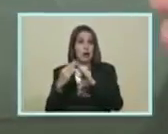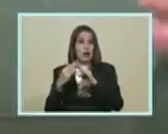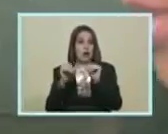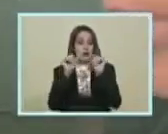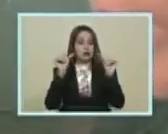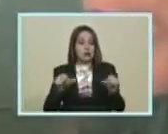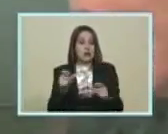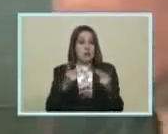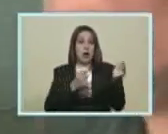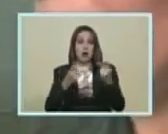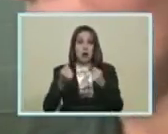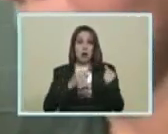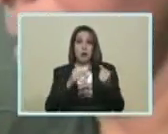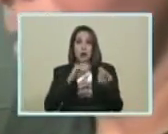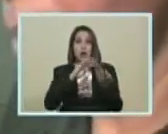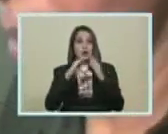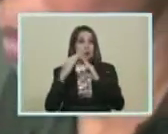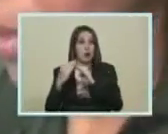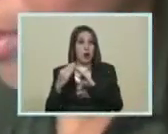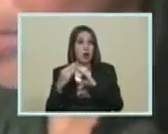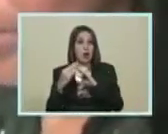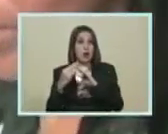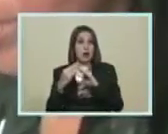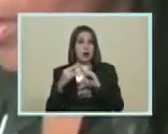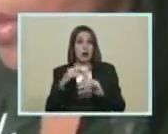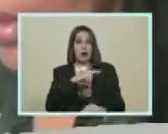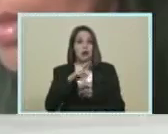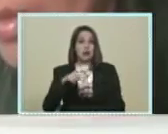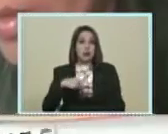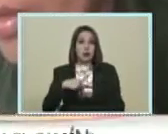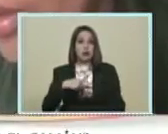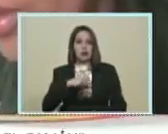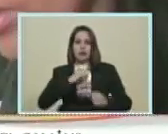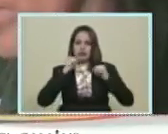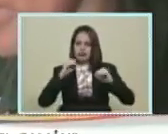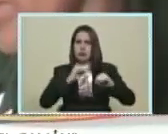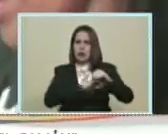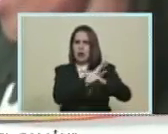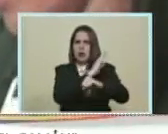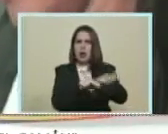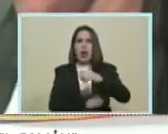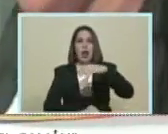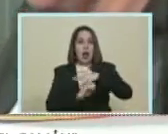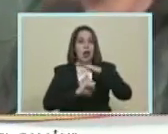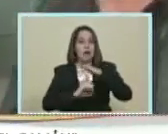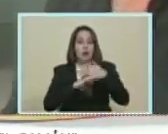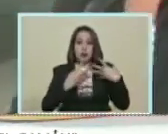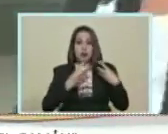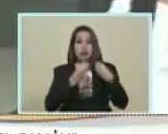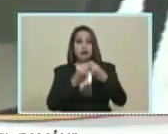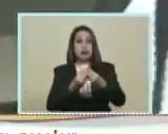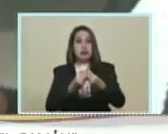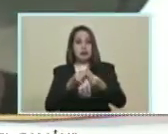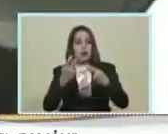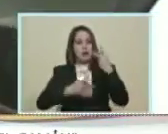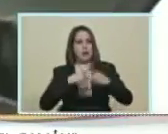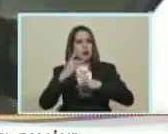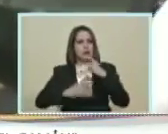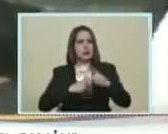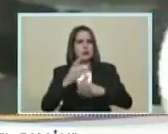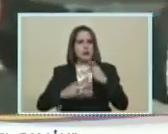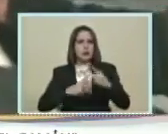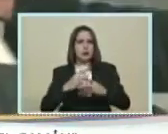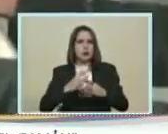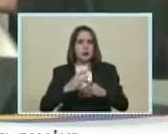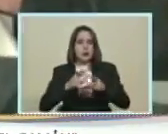económico Comunal Por eso nosotros Este Resteados ¿Verdad? Acompañados En este proceso Este